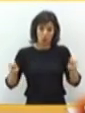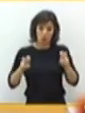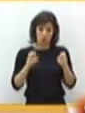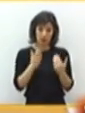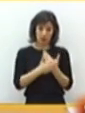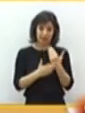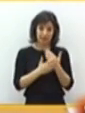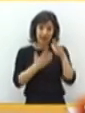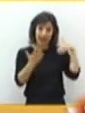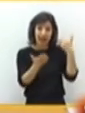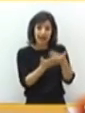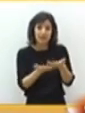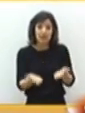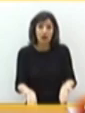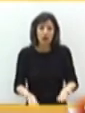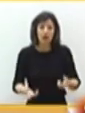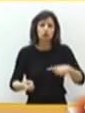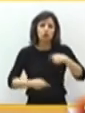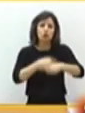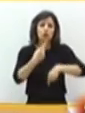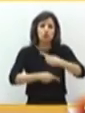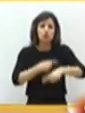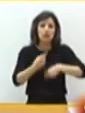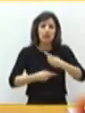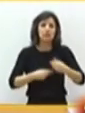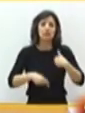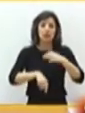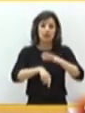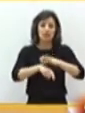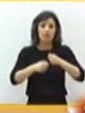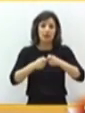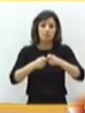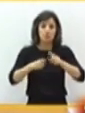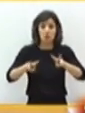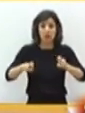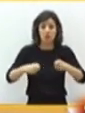4.813 más que ayer martes.